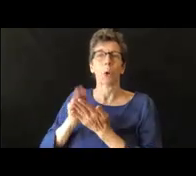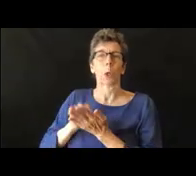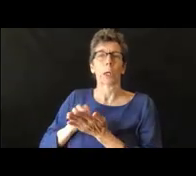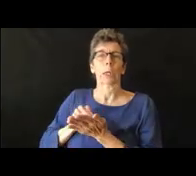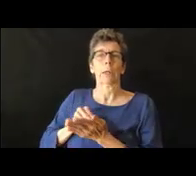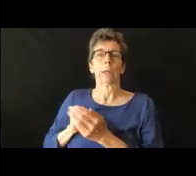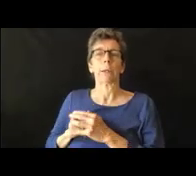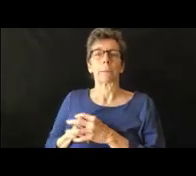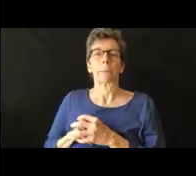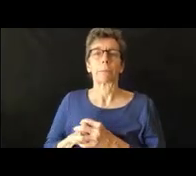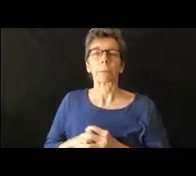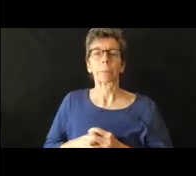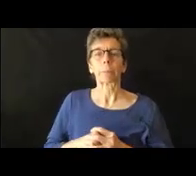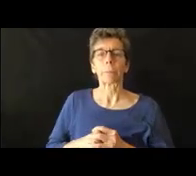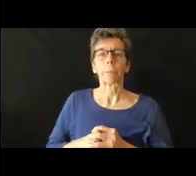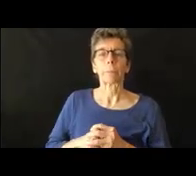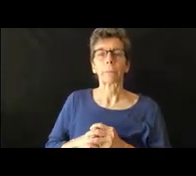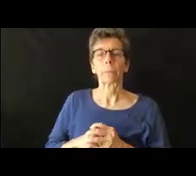experiencias no